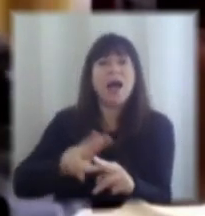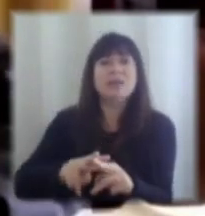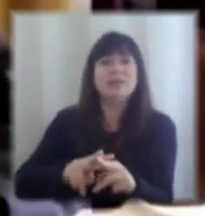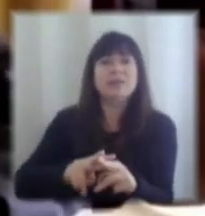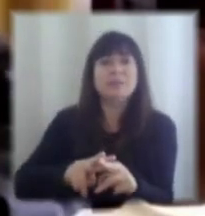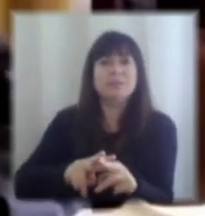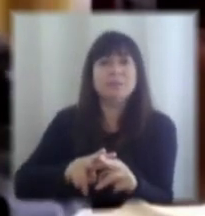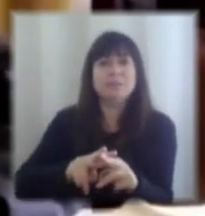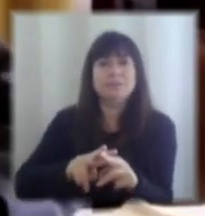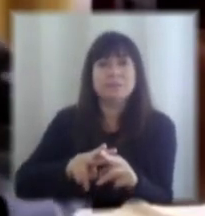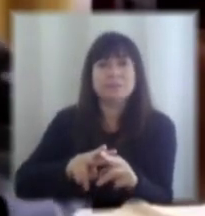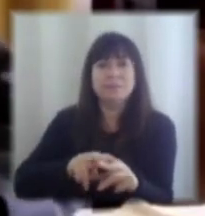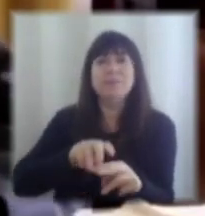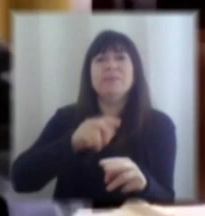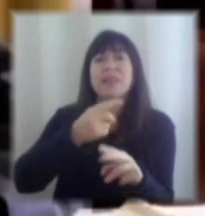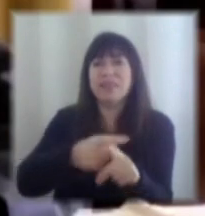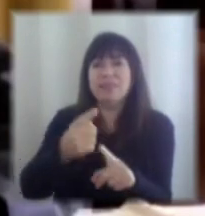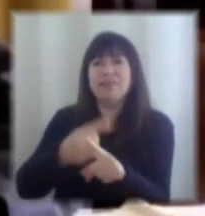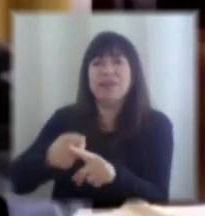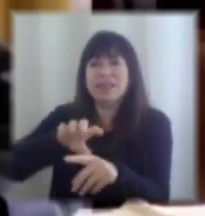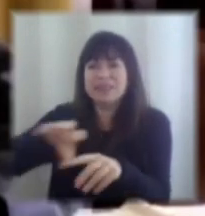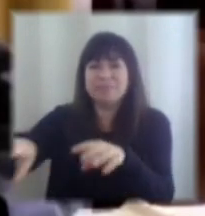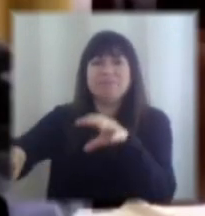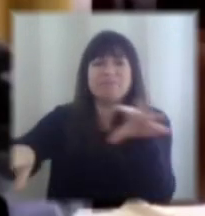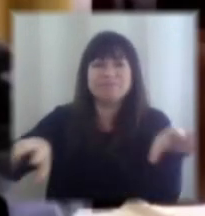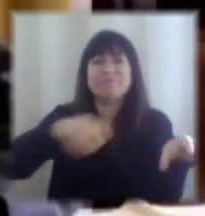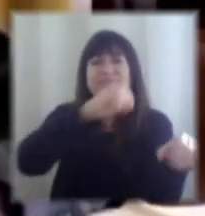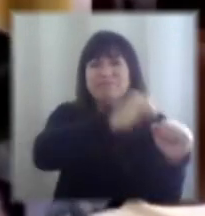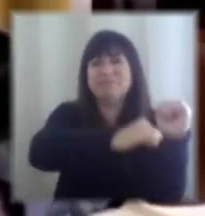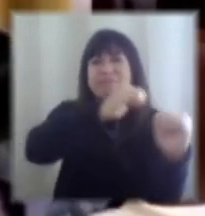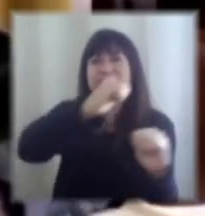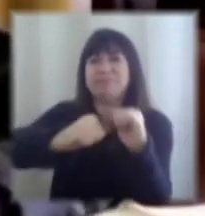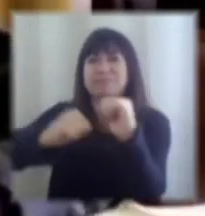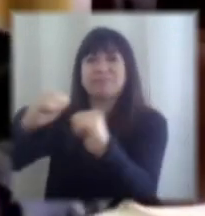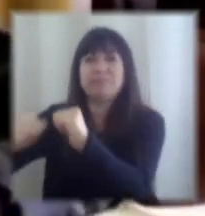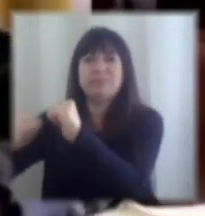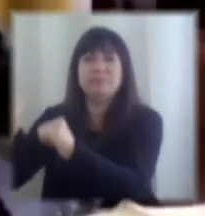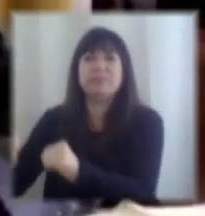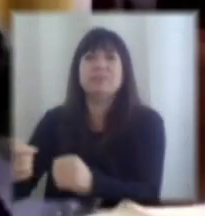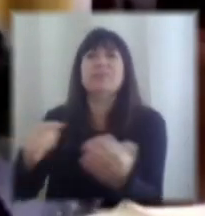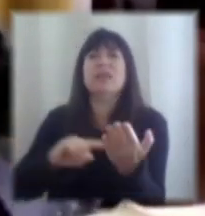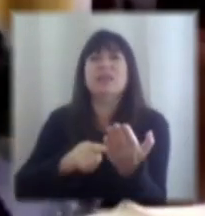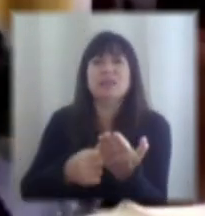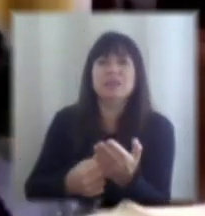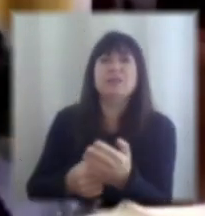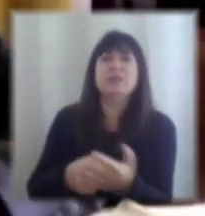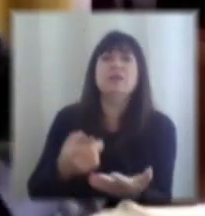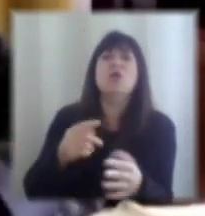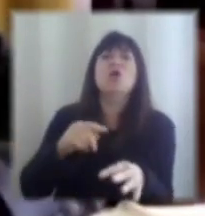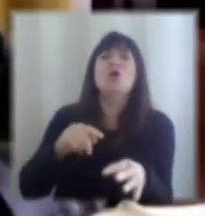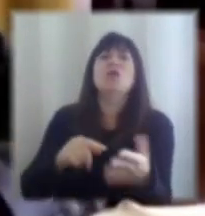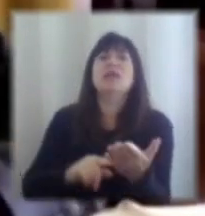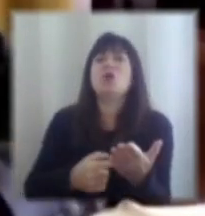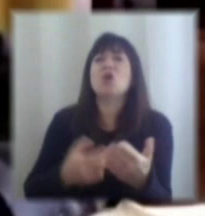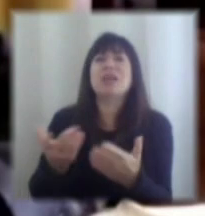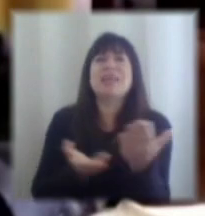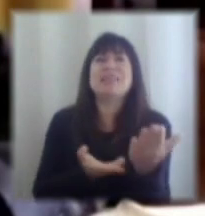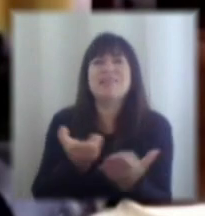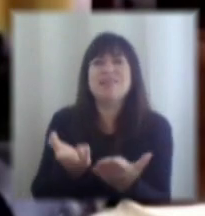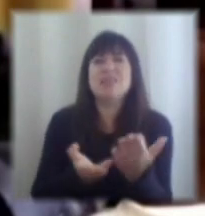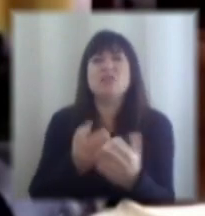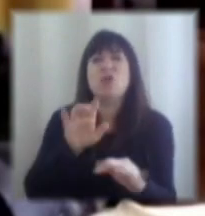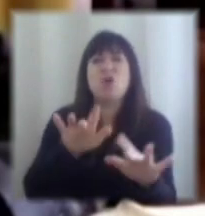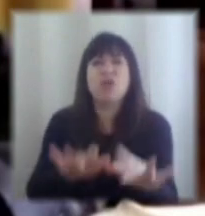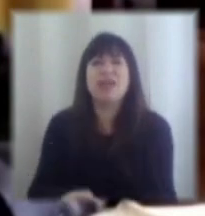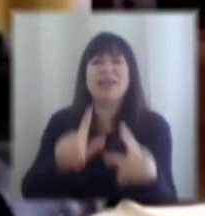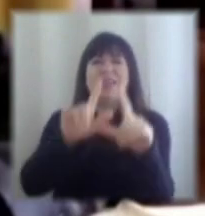ramificaciones o spillovers en otras industrias que tienen que ver con digitalización con tecnología de servicios etcétera entonces yo también